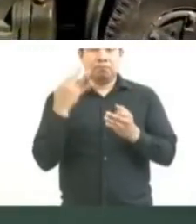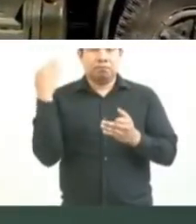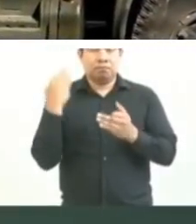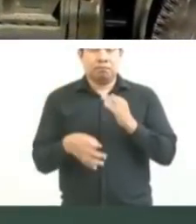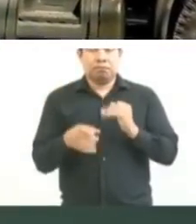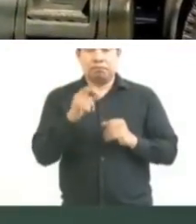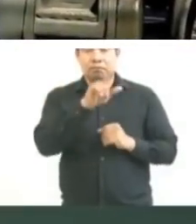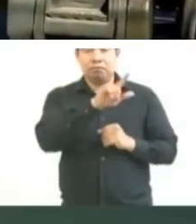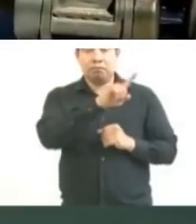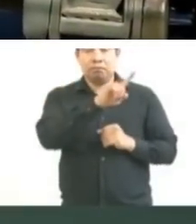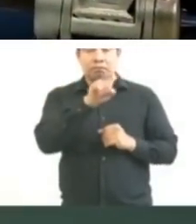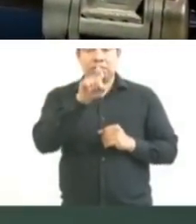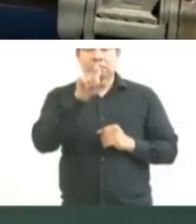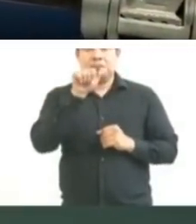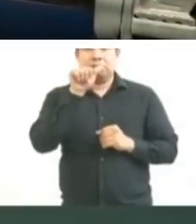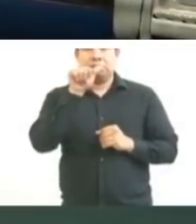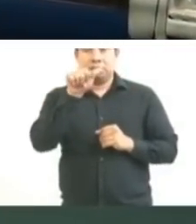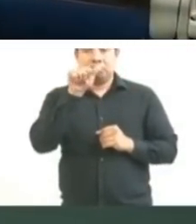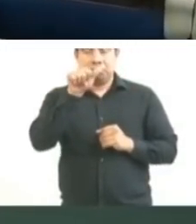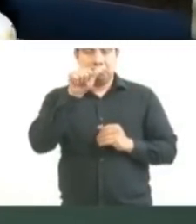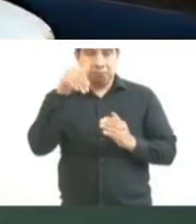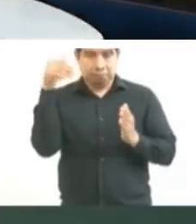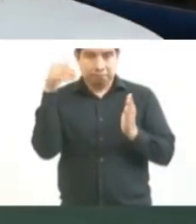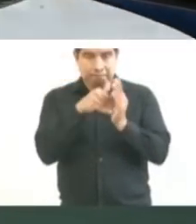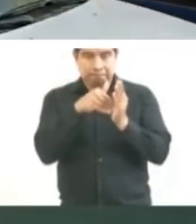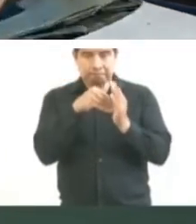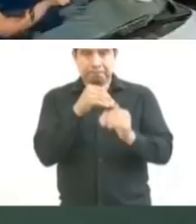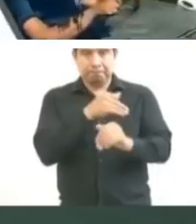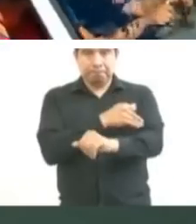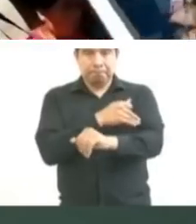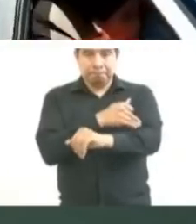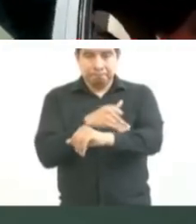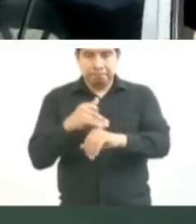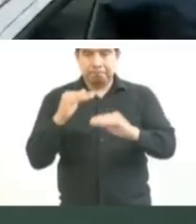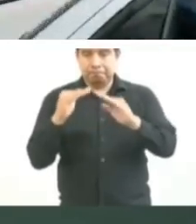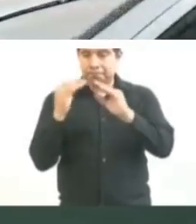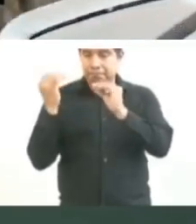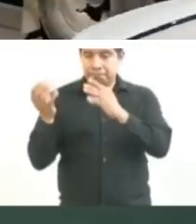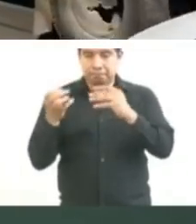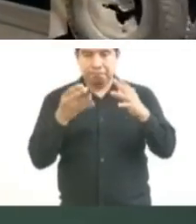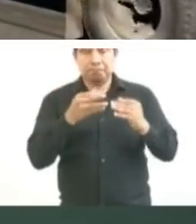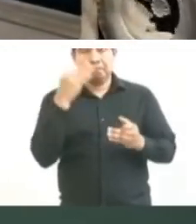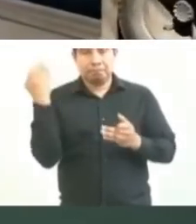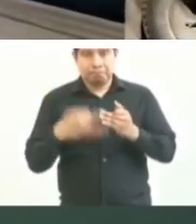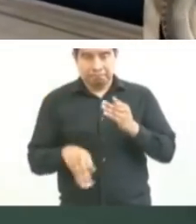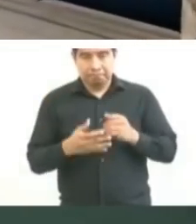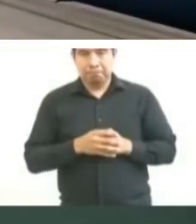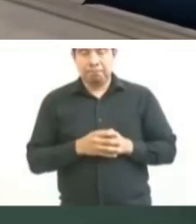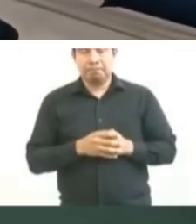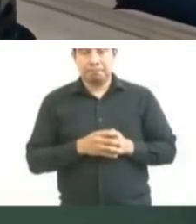116 mil. Se va a suspender la entrega